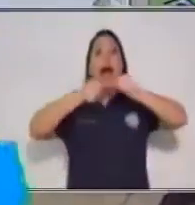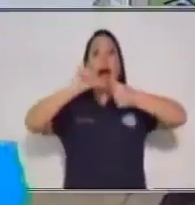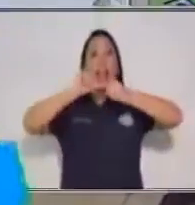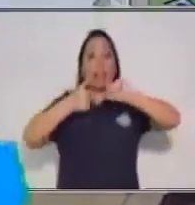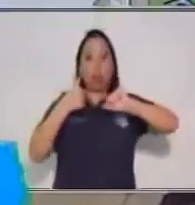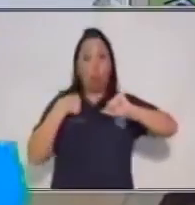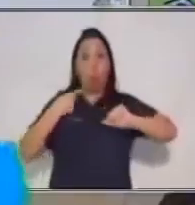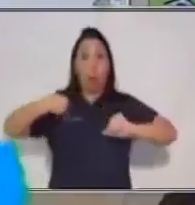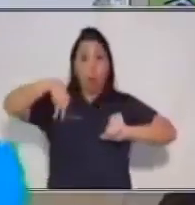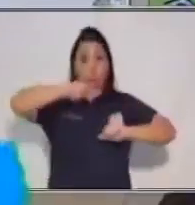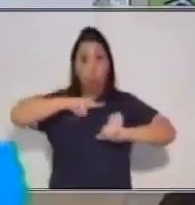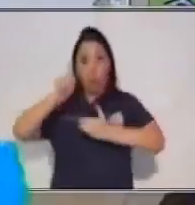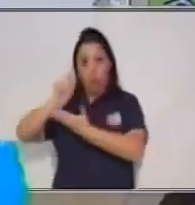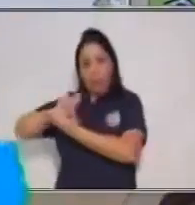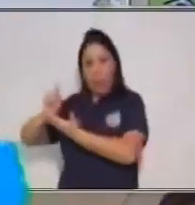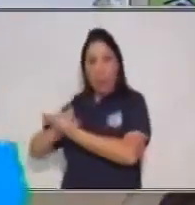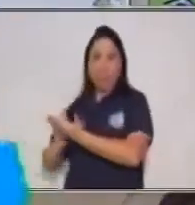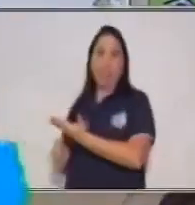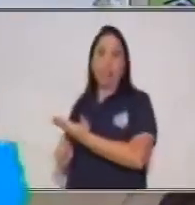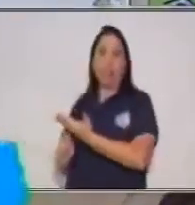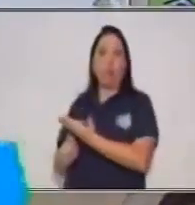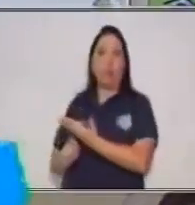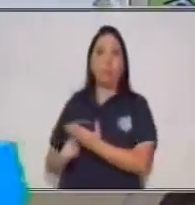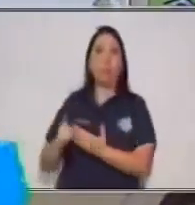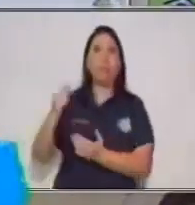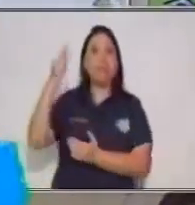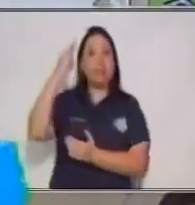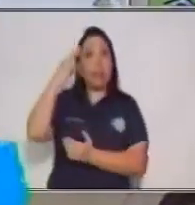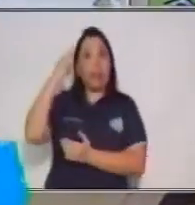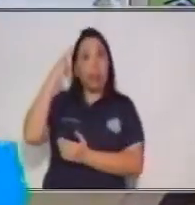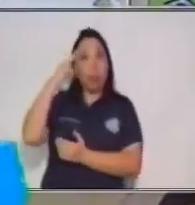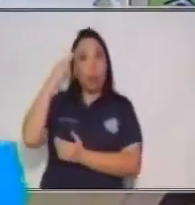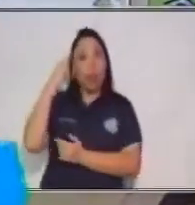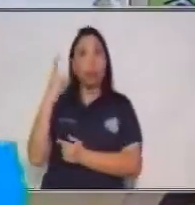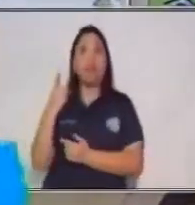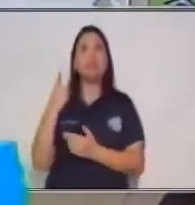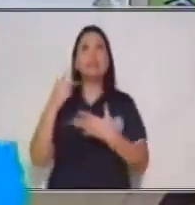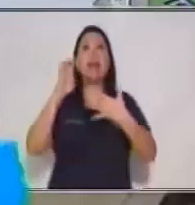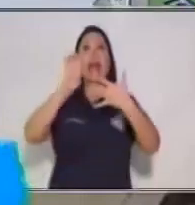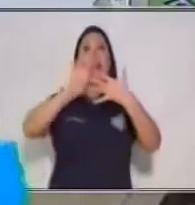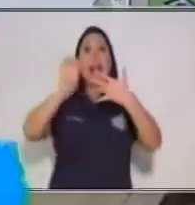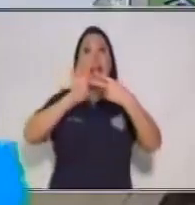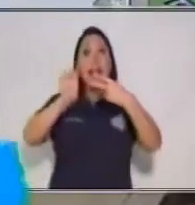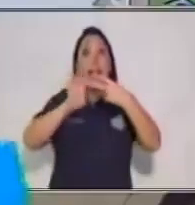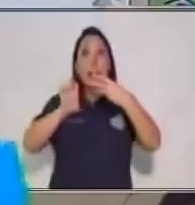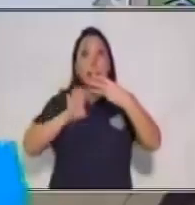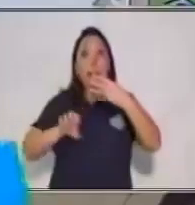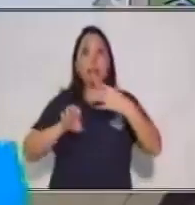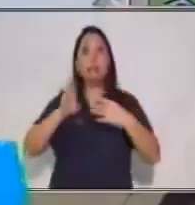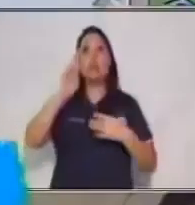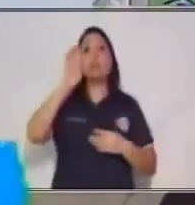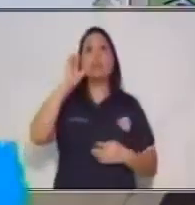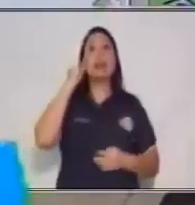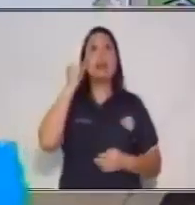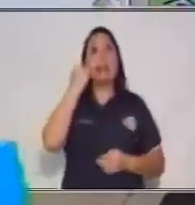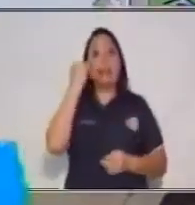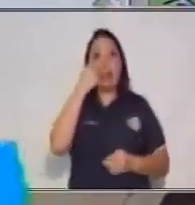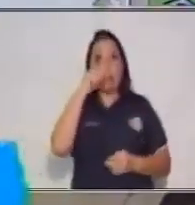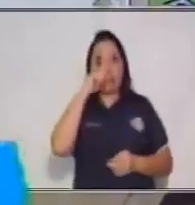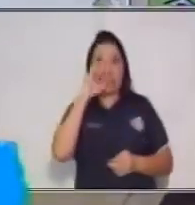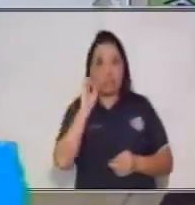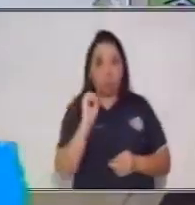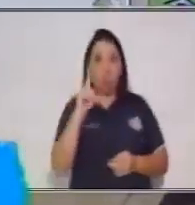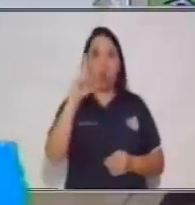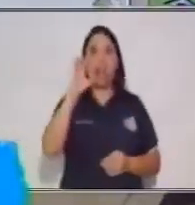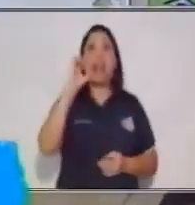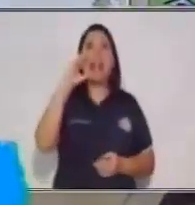nuestro texto. ¿Y te acuerdas los elementos de la adecuación? Tenemos que ver el registro y los lectos. Aquí es donde